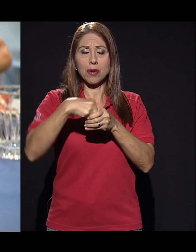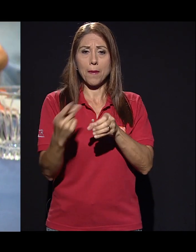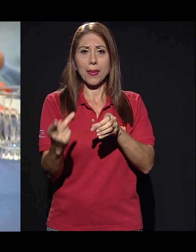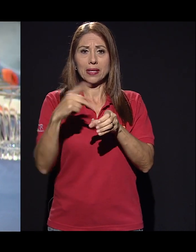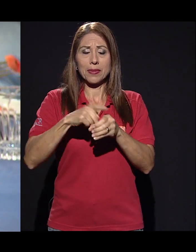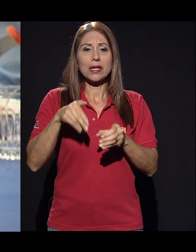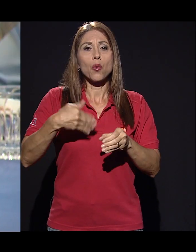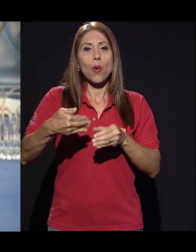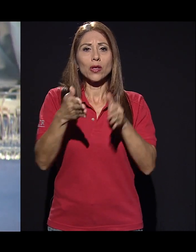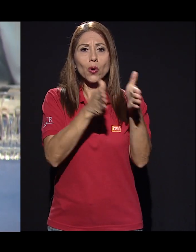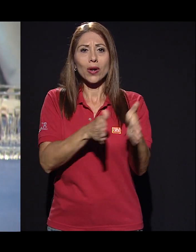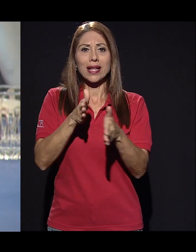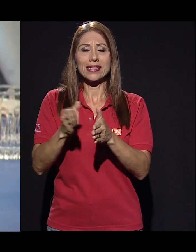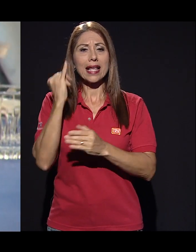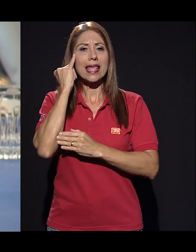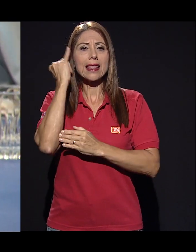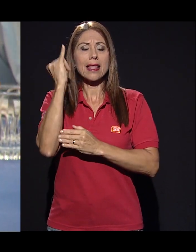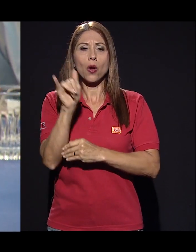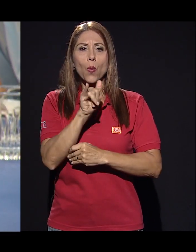iniciativas como esta.